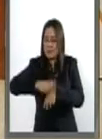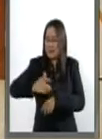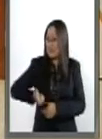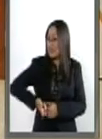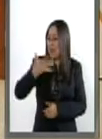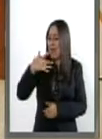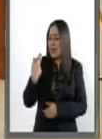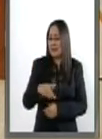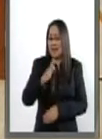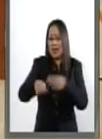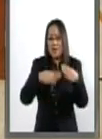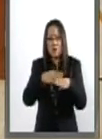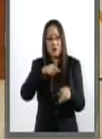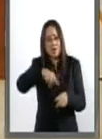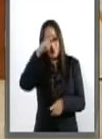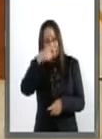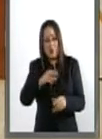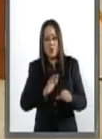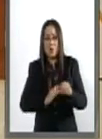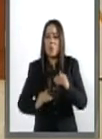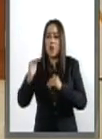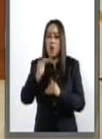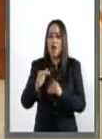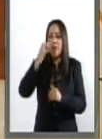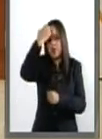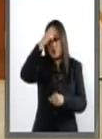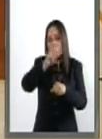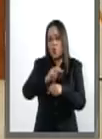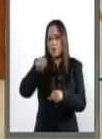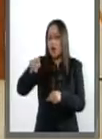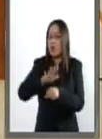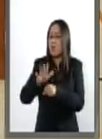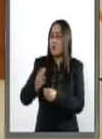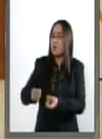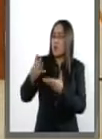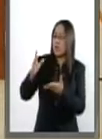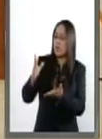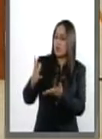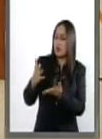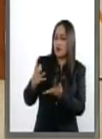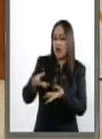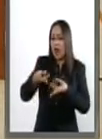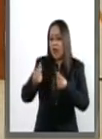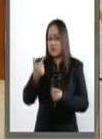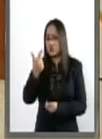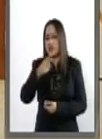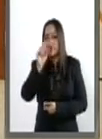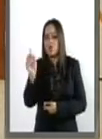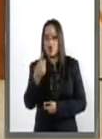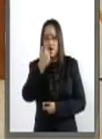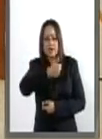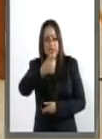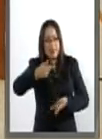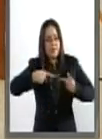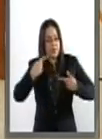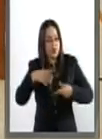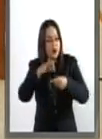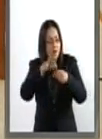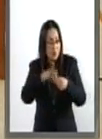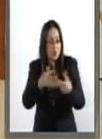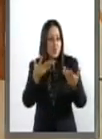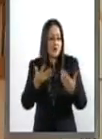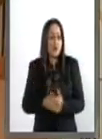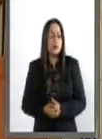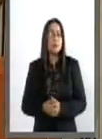muy por encima de los países europeos que en promedio gastan 7 dólares por cada ciudadano que emite su voto.